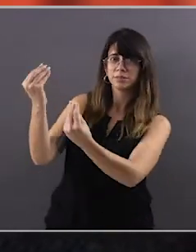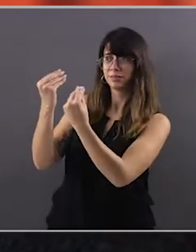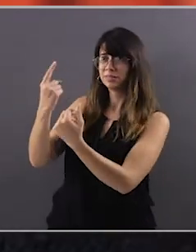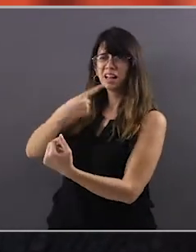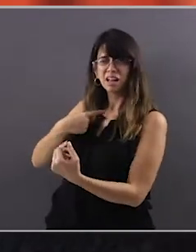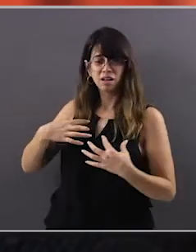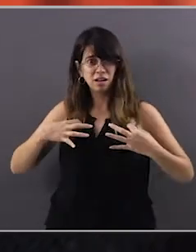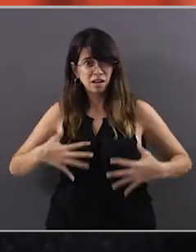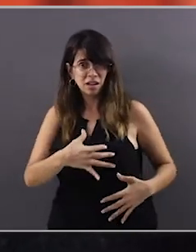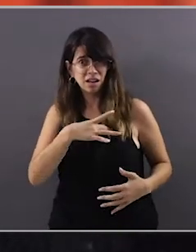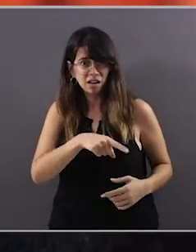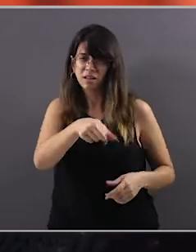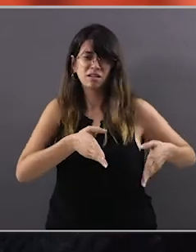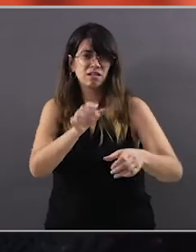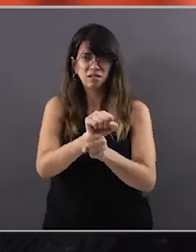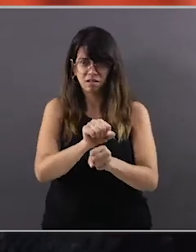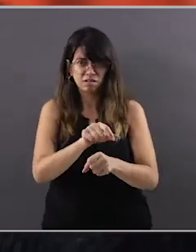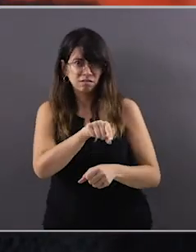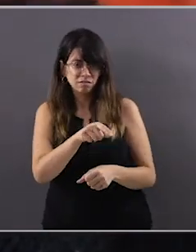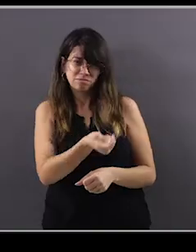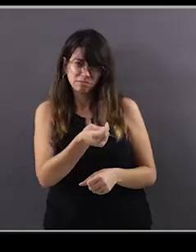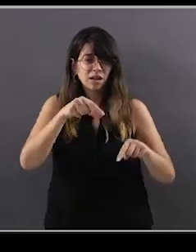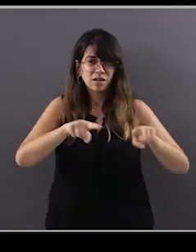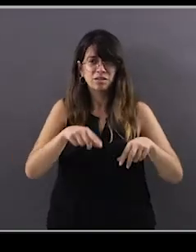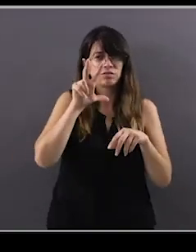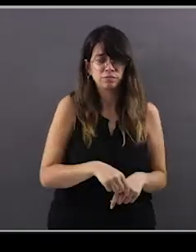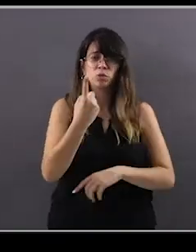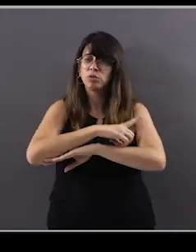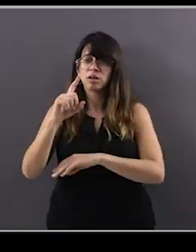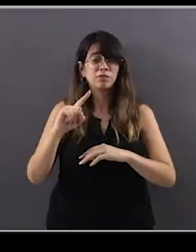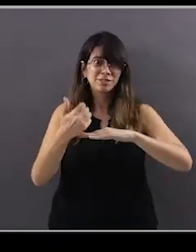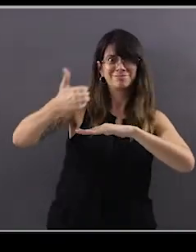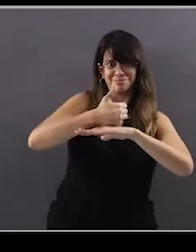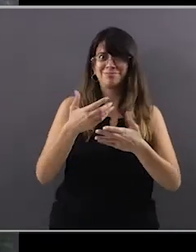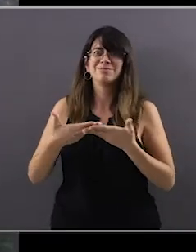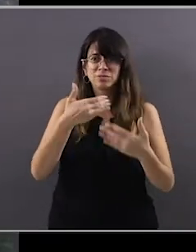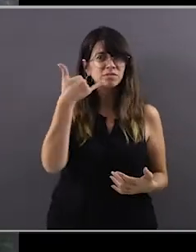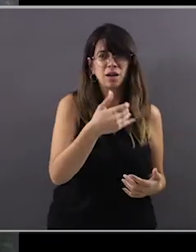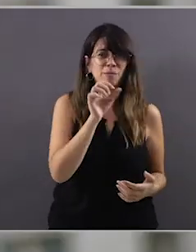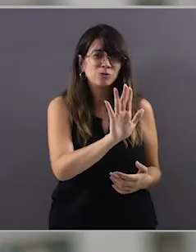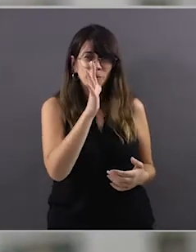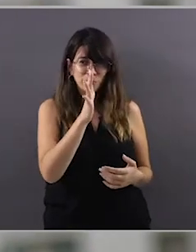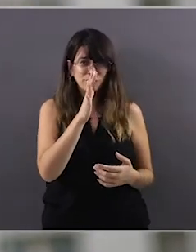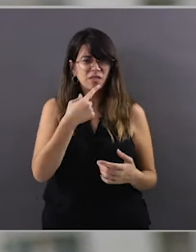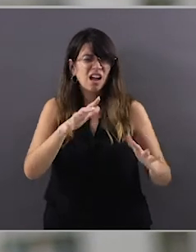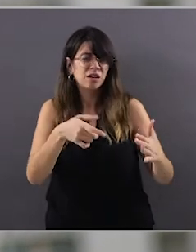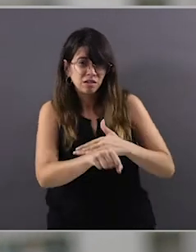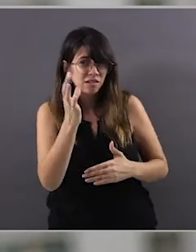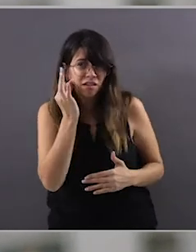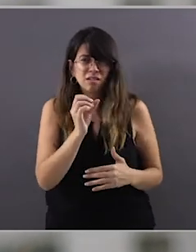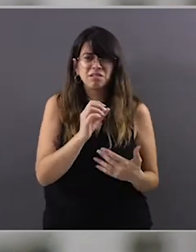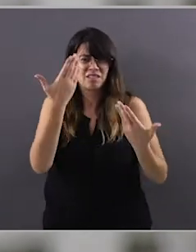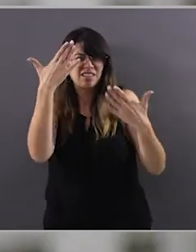profesor me dijo, así a boulevard, acá no. Un día el director llamó a mi madre y le dijo, venga a buscar a esto, a su hija, a